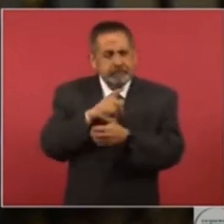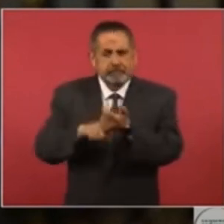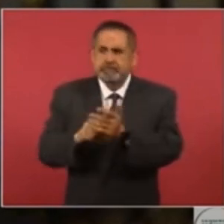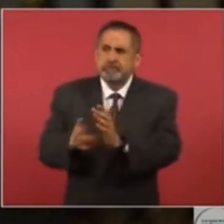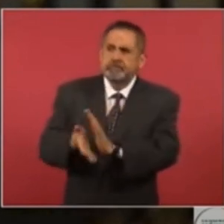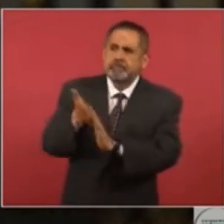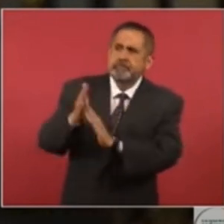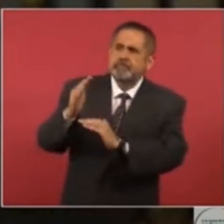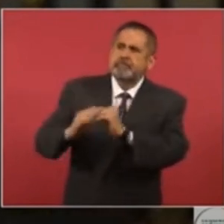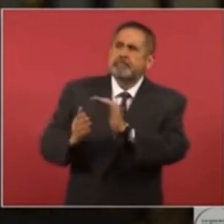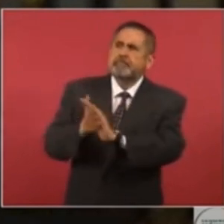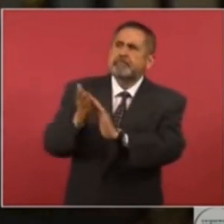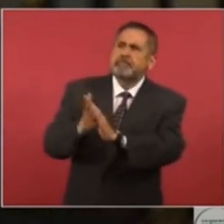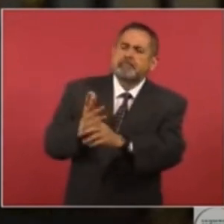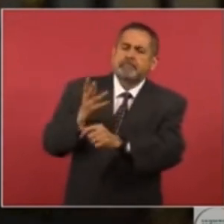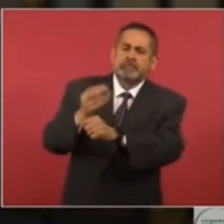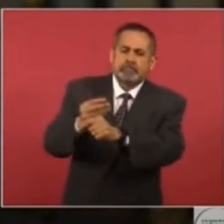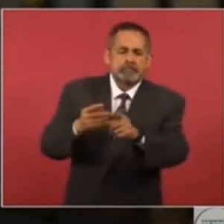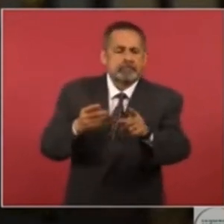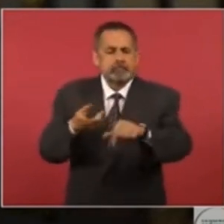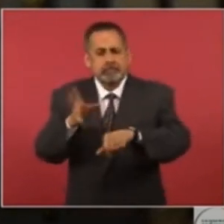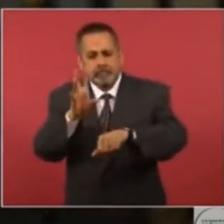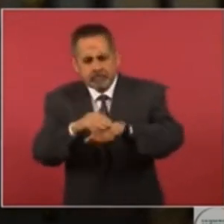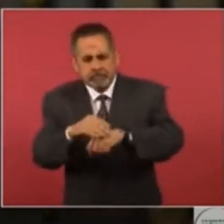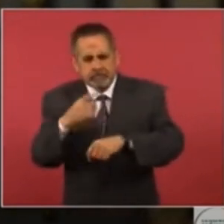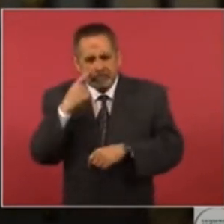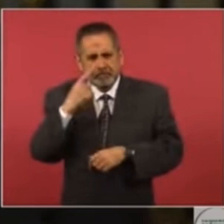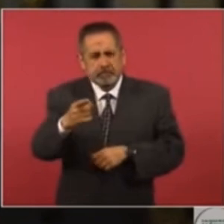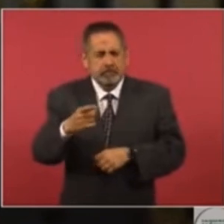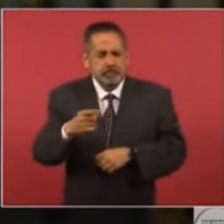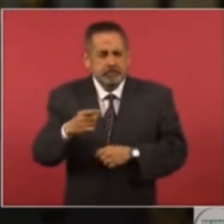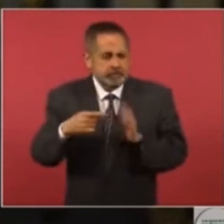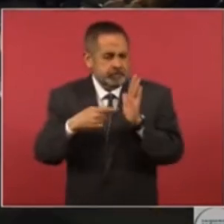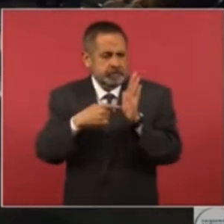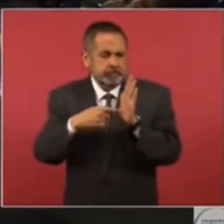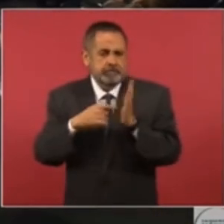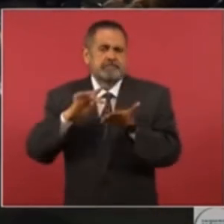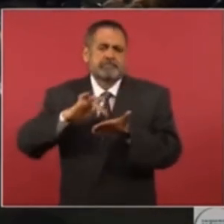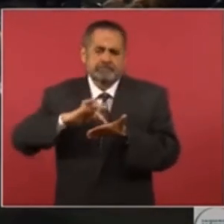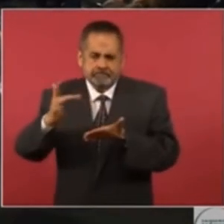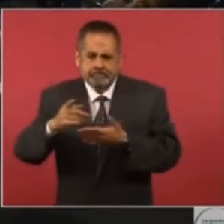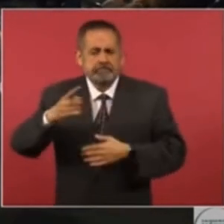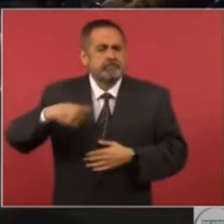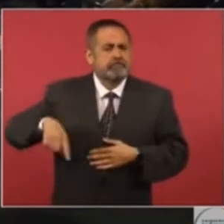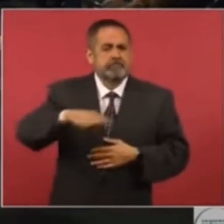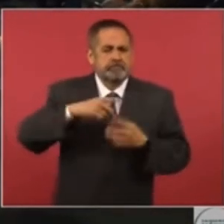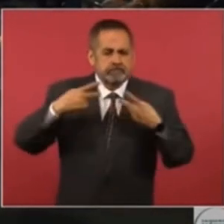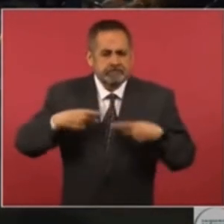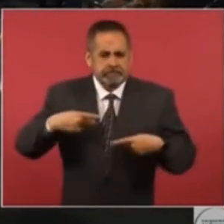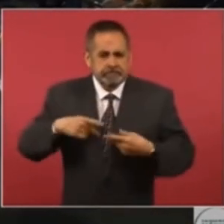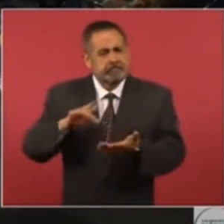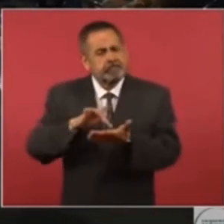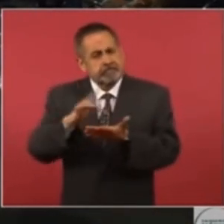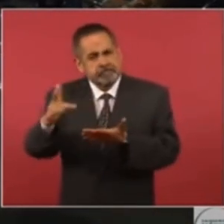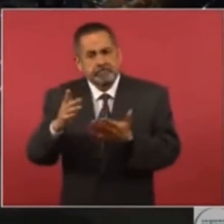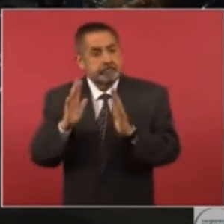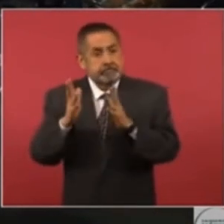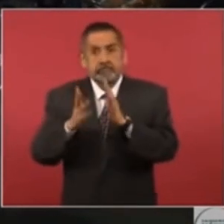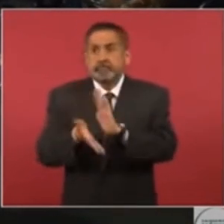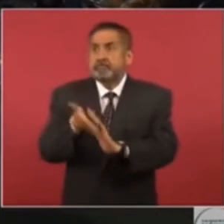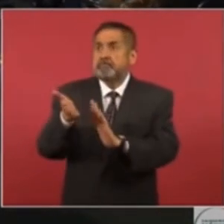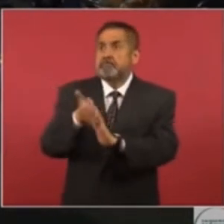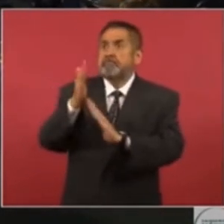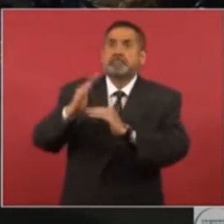construya el banco del bienestar. Si me permite, le puedo poner el audio del agradecimiento de los habitantes, donde obviamente